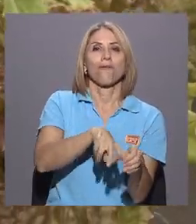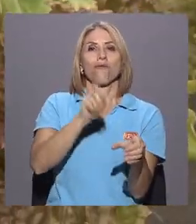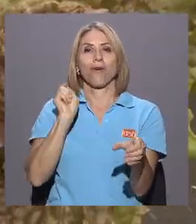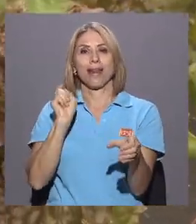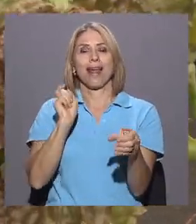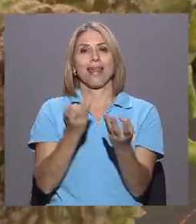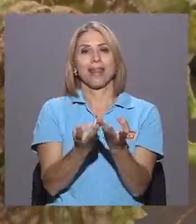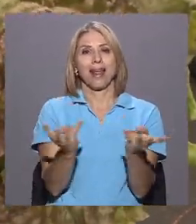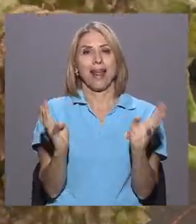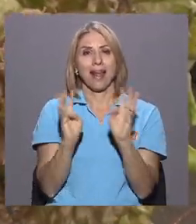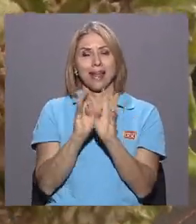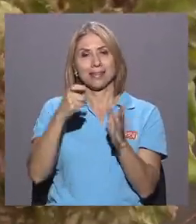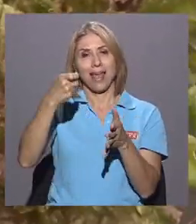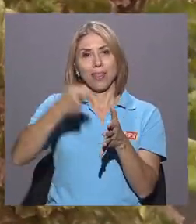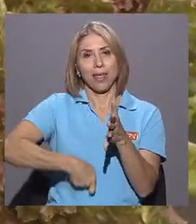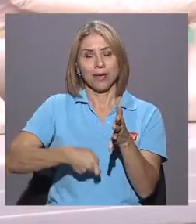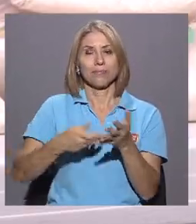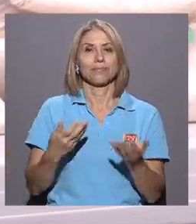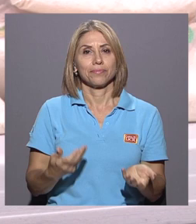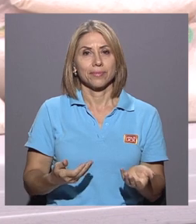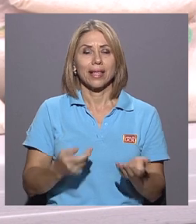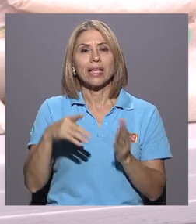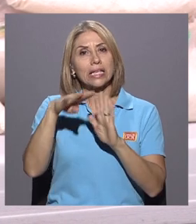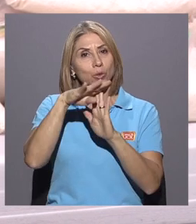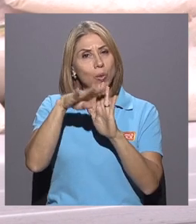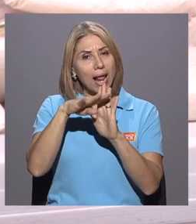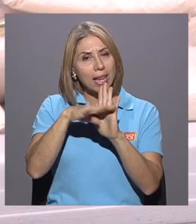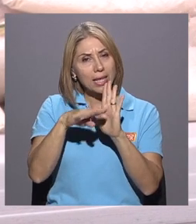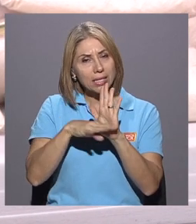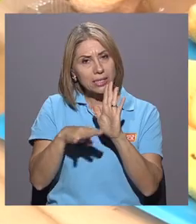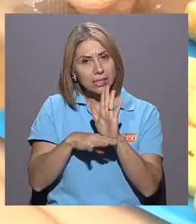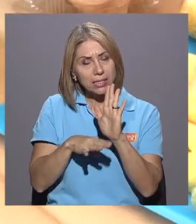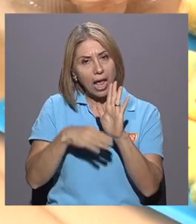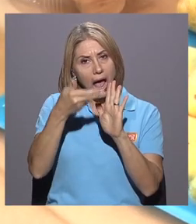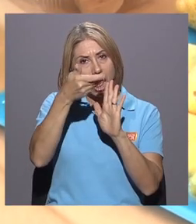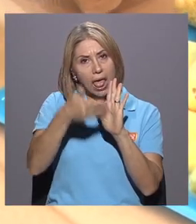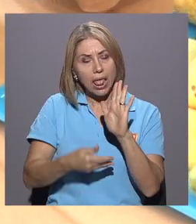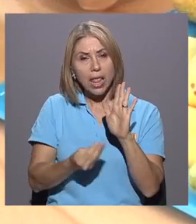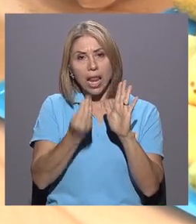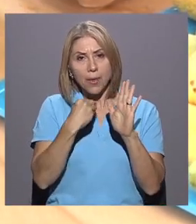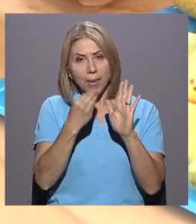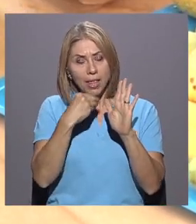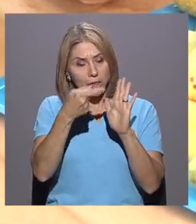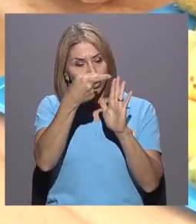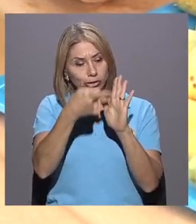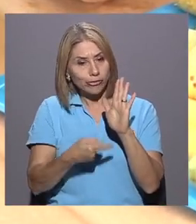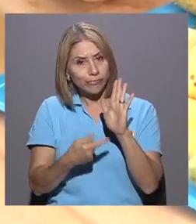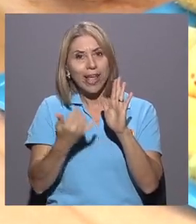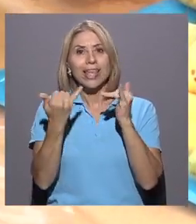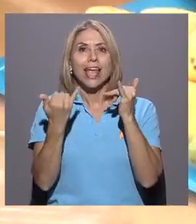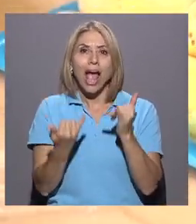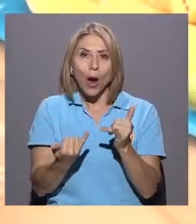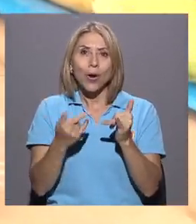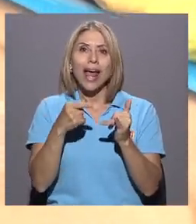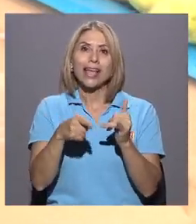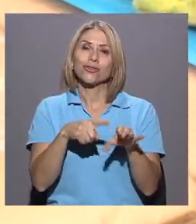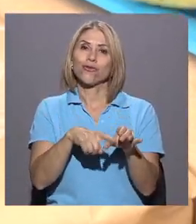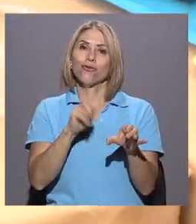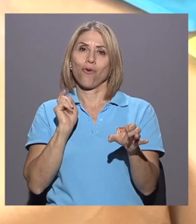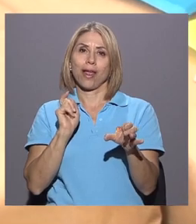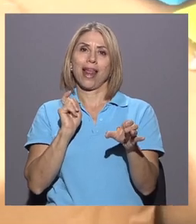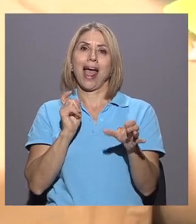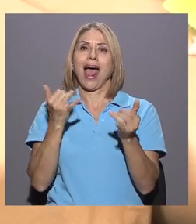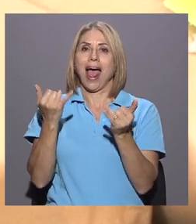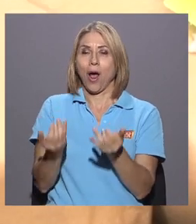básicamente una lista bastante extensa de alimentos que estarían grabados con el 13